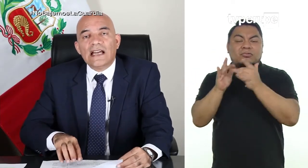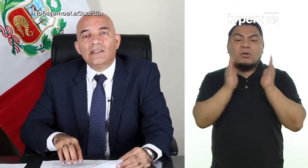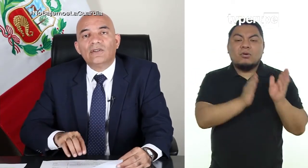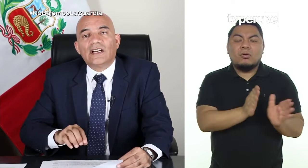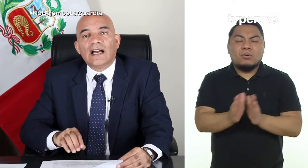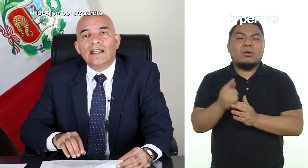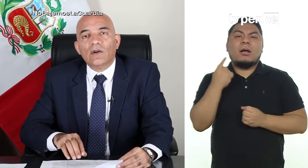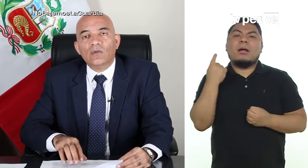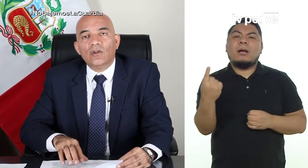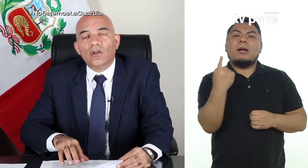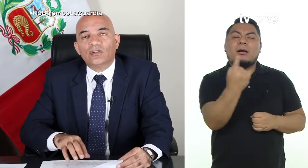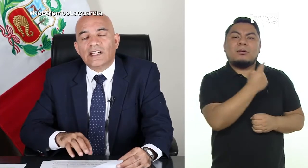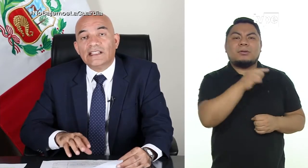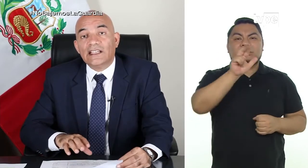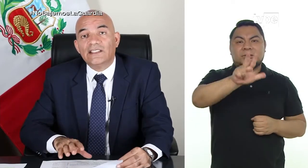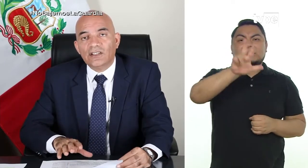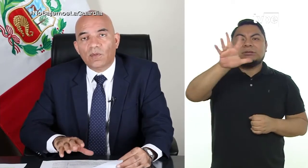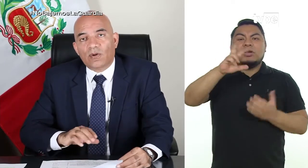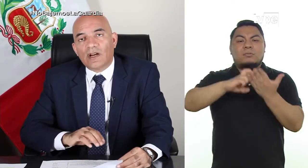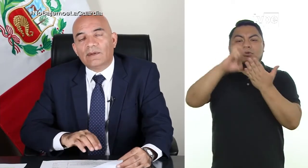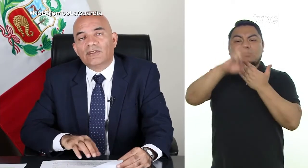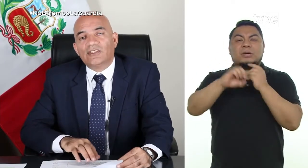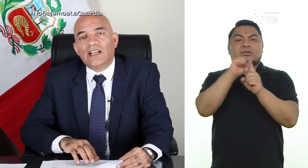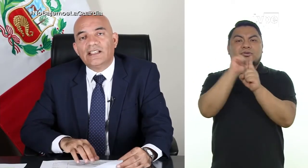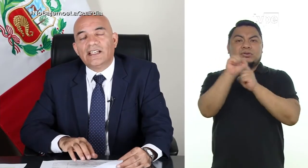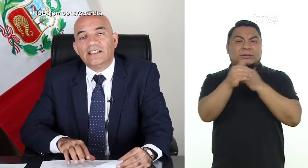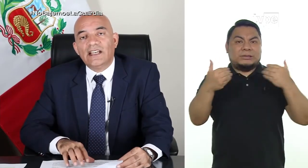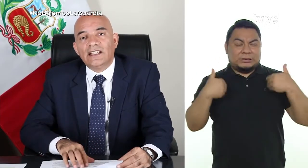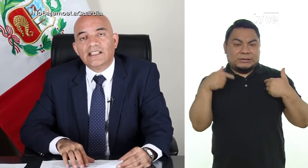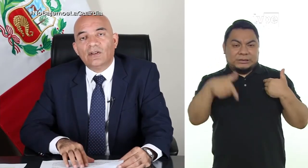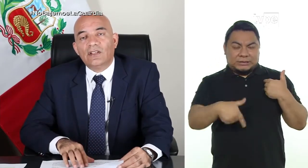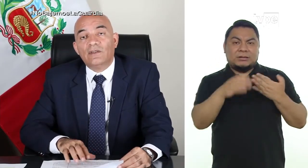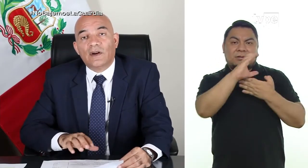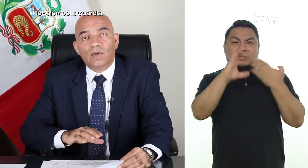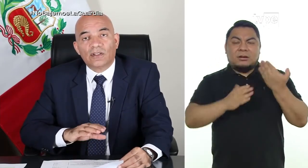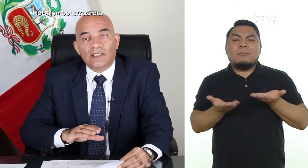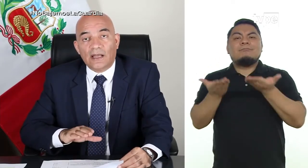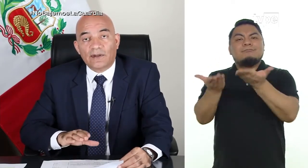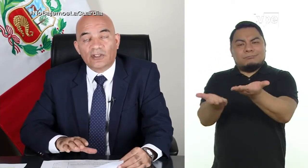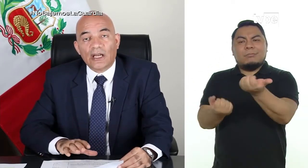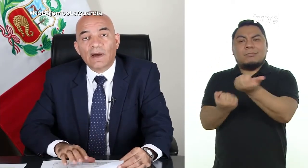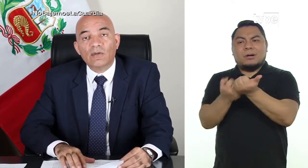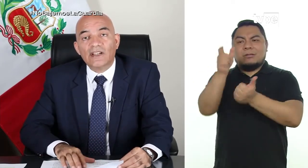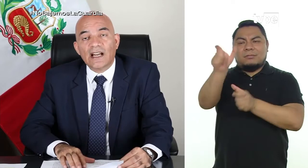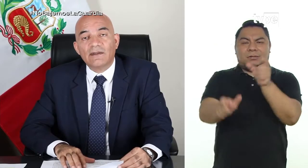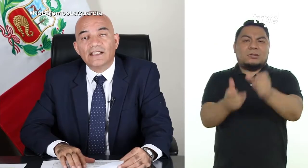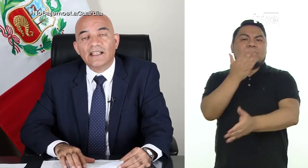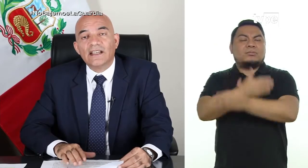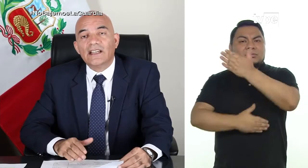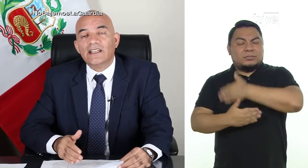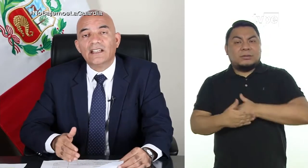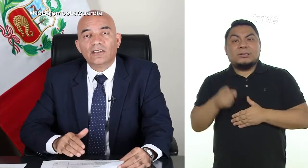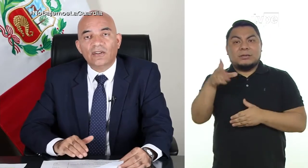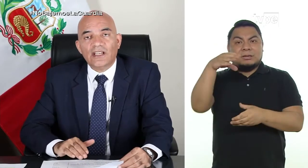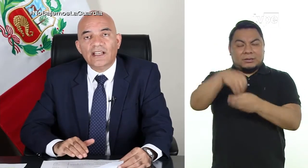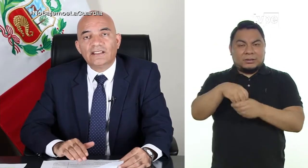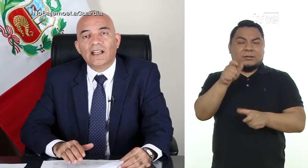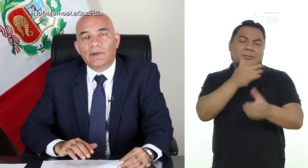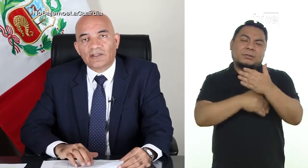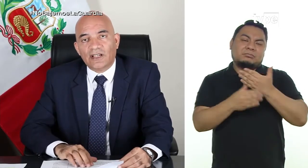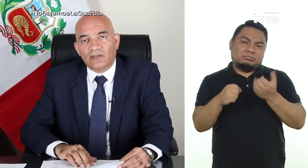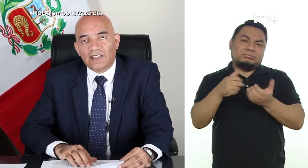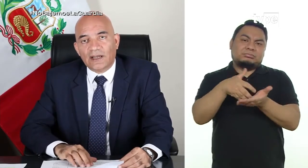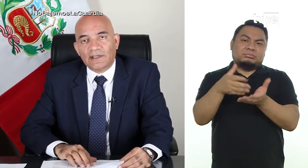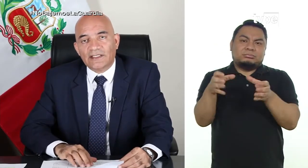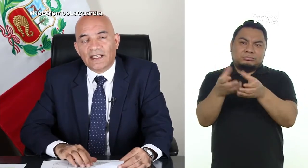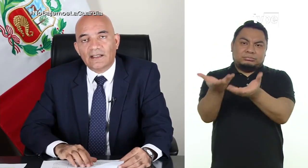coordinando cada uno de los 35 programas sociales que tiene el Estado en favor de las personas más vulnerables y dentro de ellas